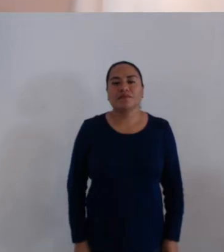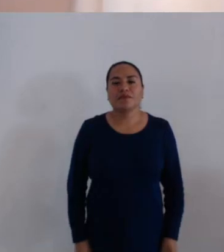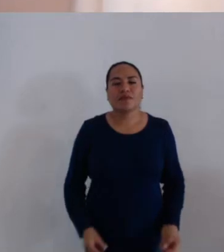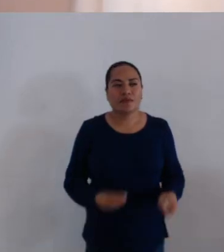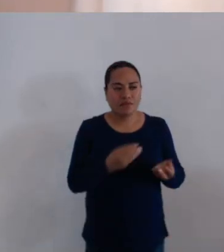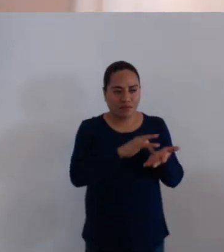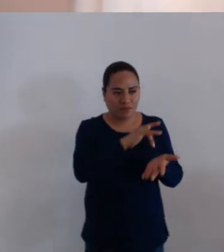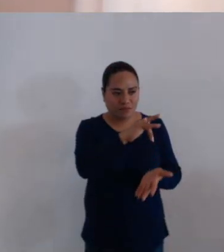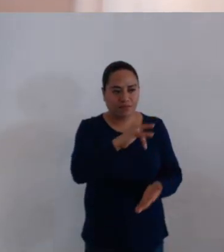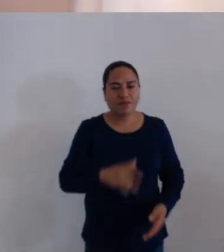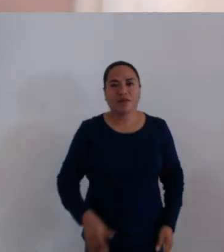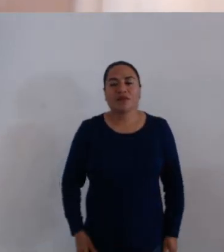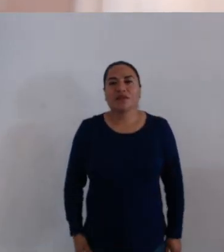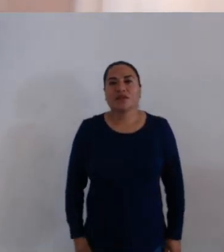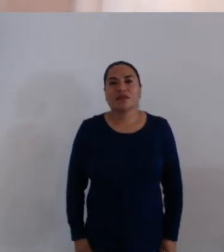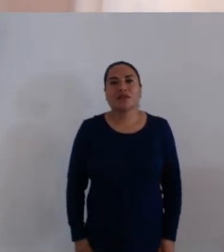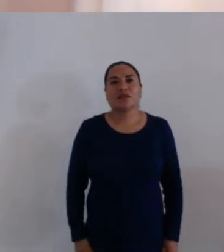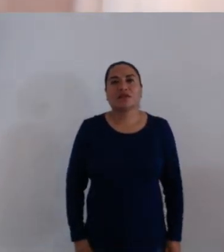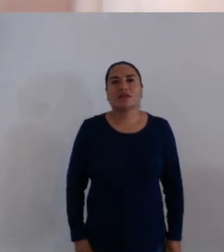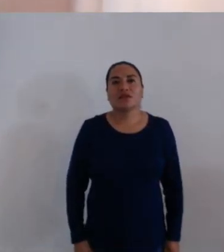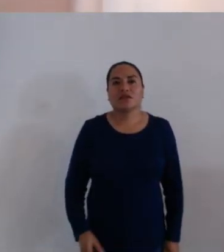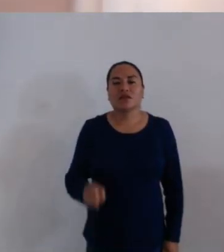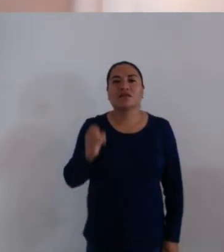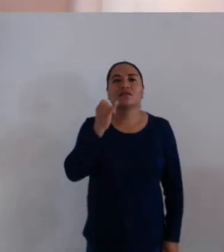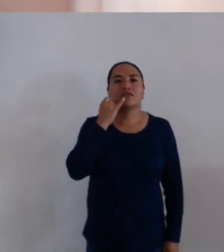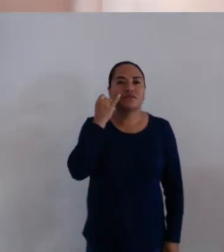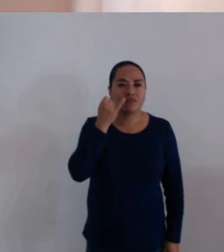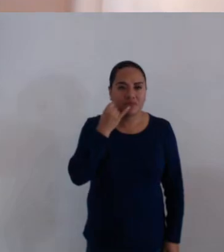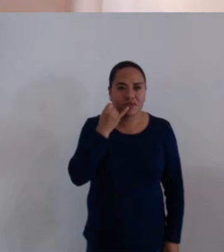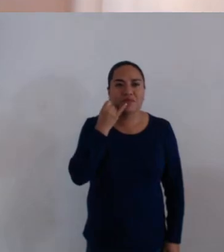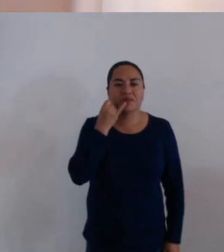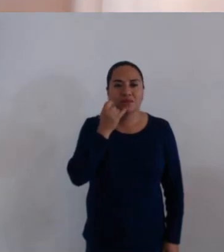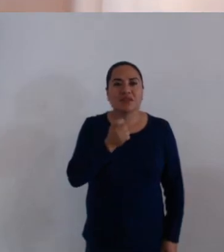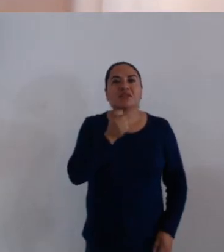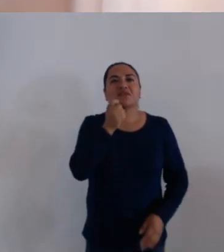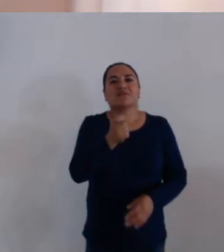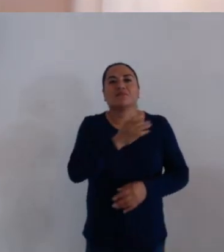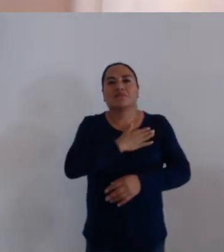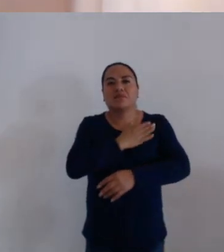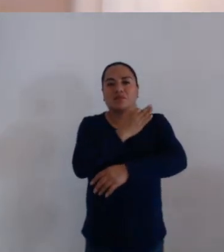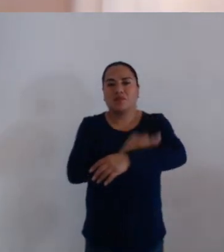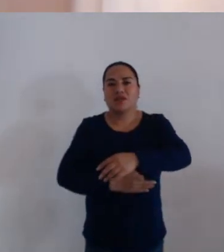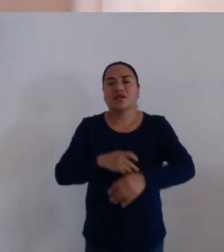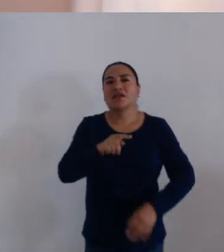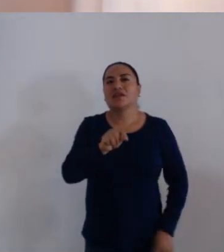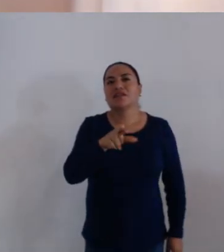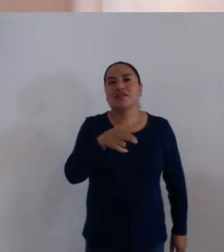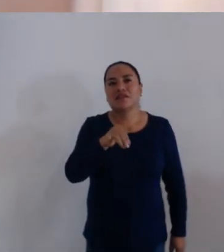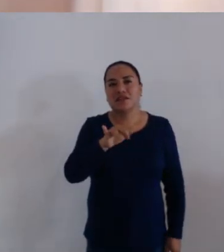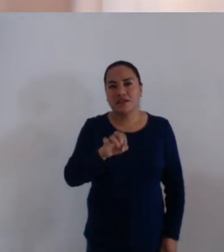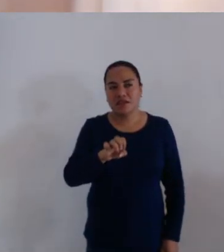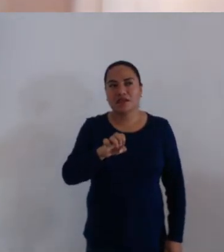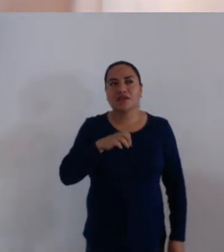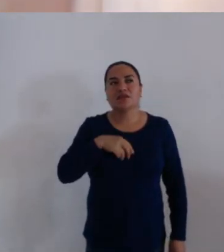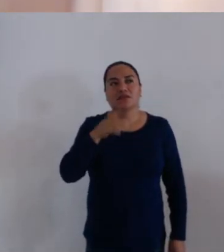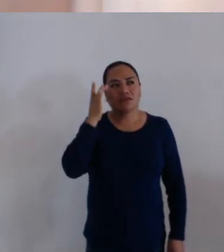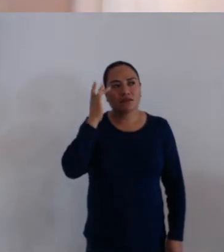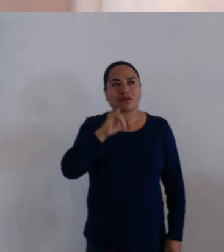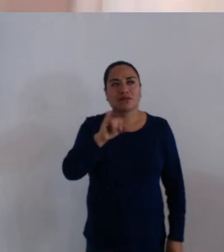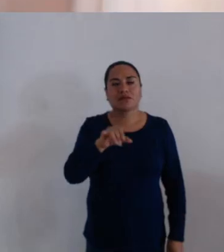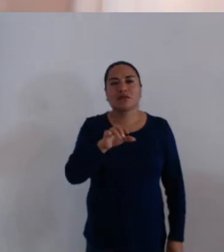Muchas gracias. Que significa buenas tardes en Triqui de San Juan, Copala, Oaxaca.